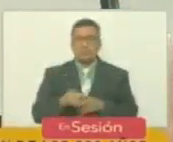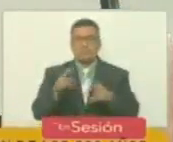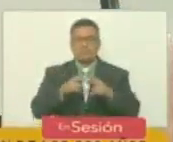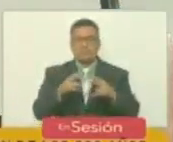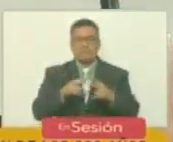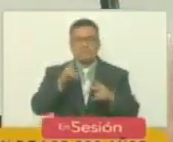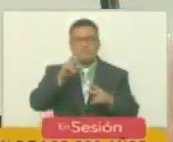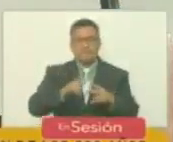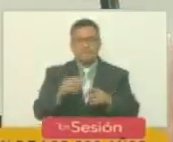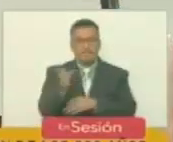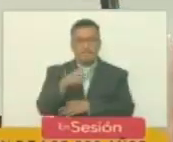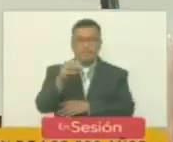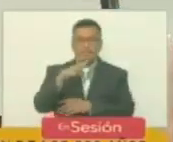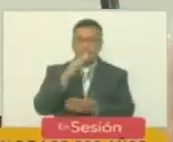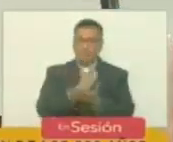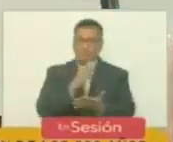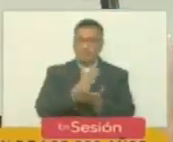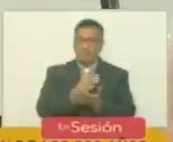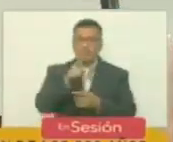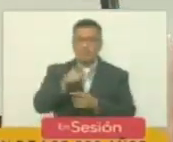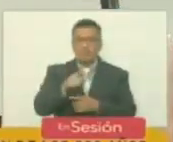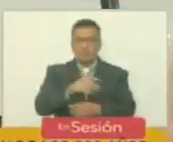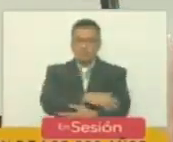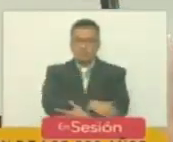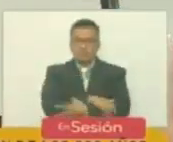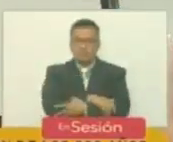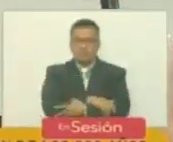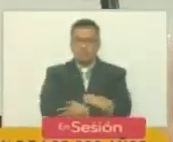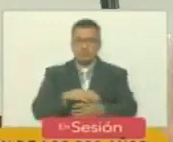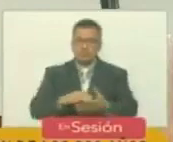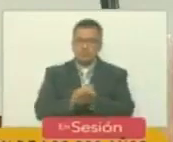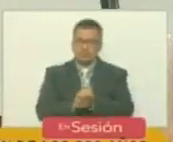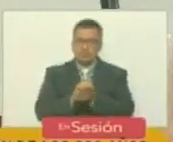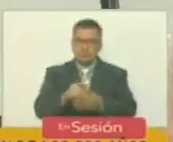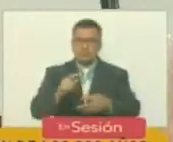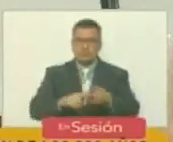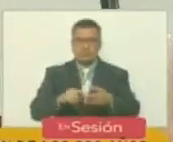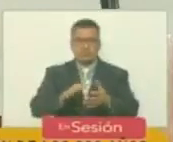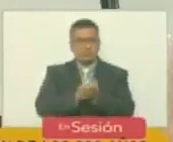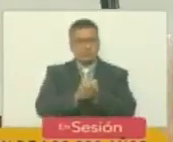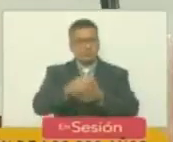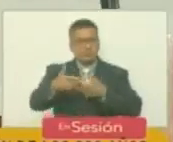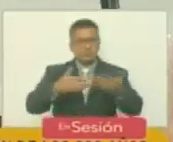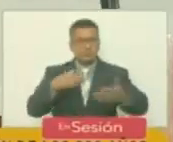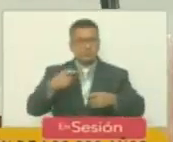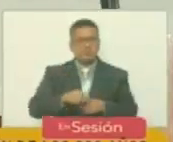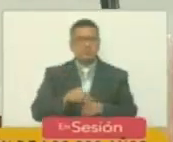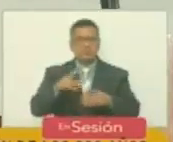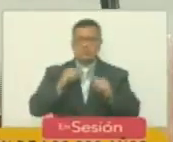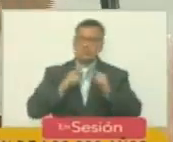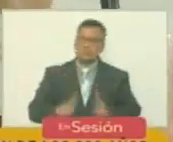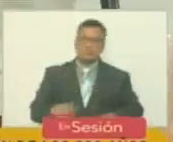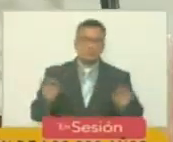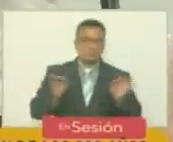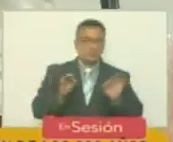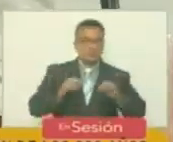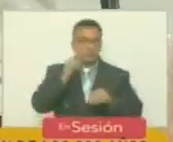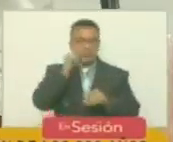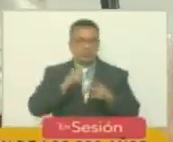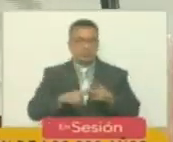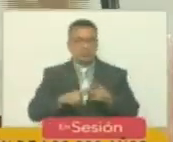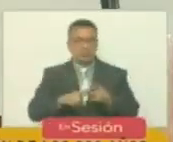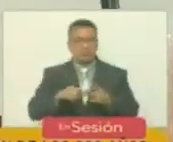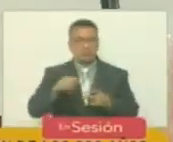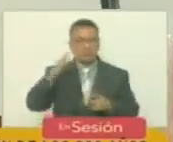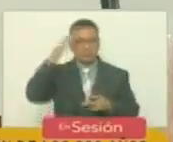antorcha permanente el abrazo solidario de los patriotas de los que no se rinden de los hombres con